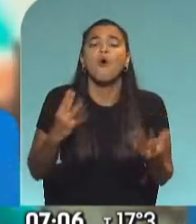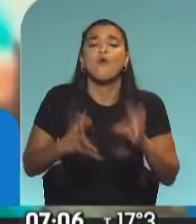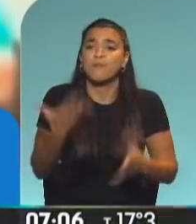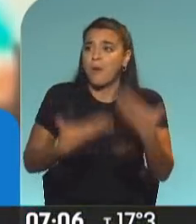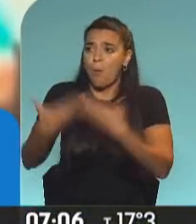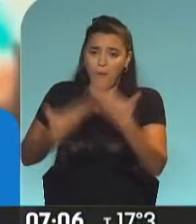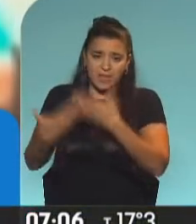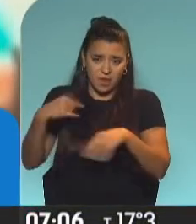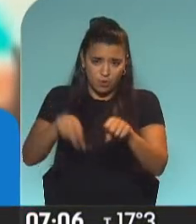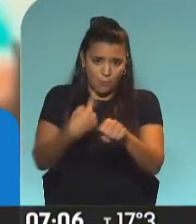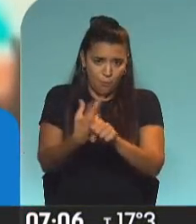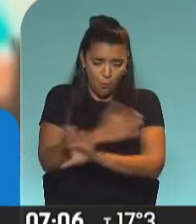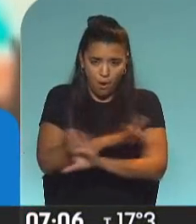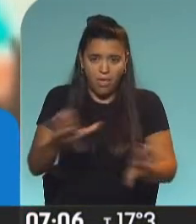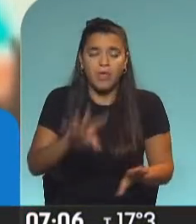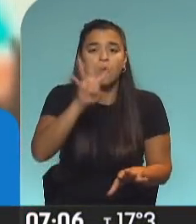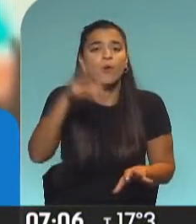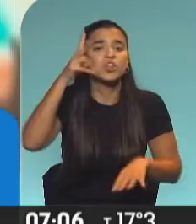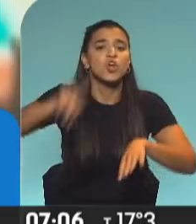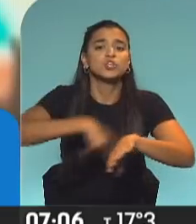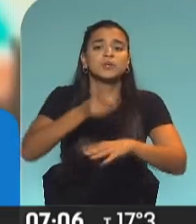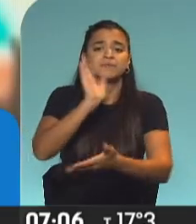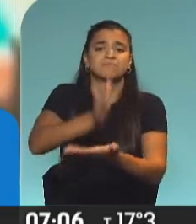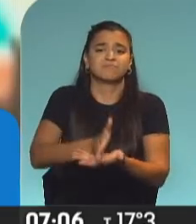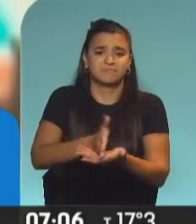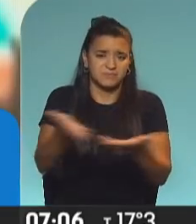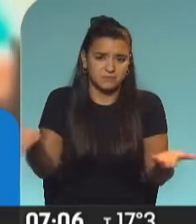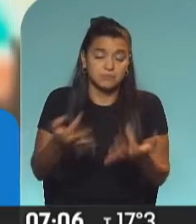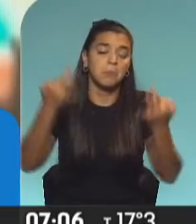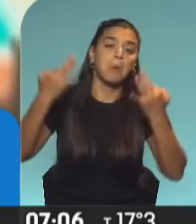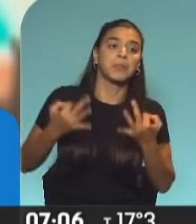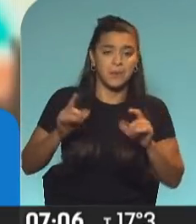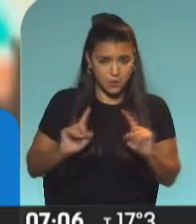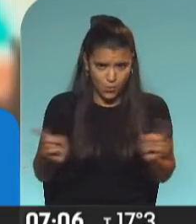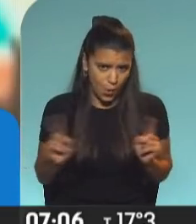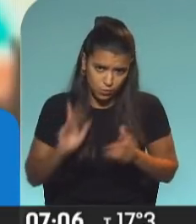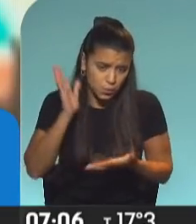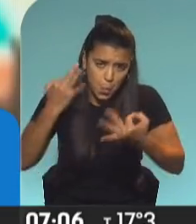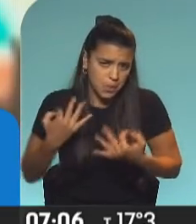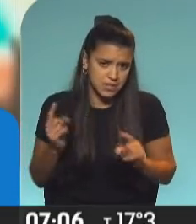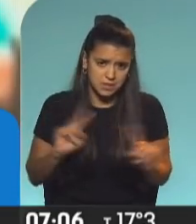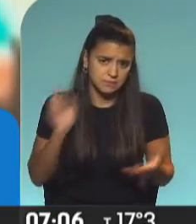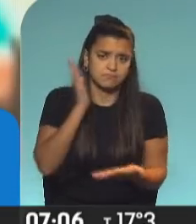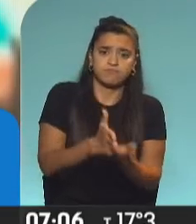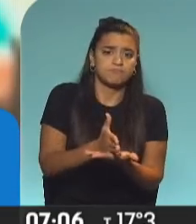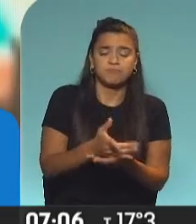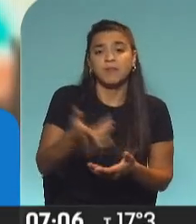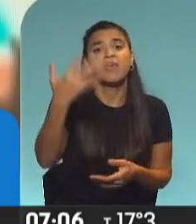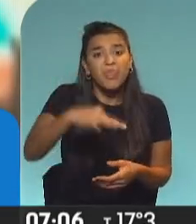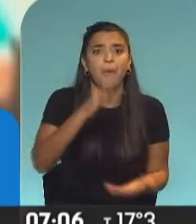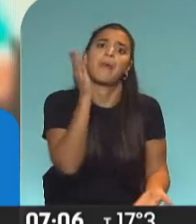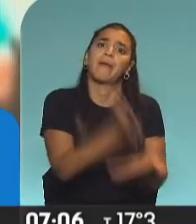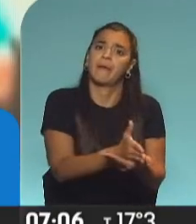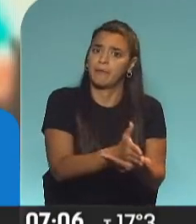realidad. 48 horas para un castigo que está lejísimo de ser ejemplar, como dijimos en esa oportunidad, porque esto merece un castigo ejemplar.